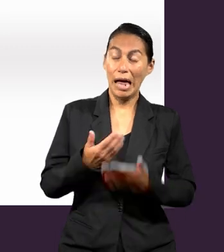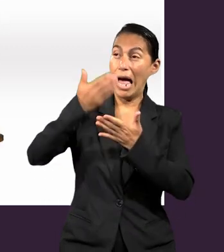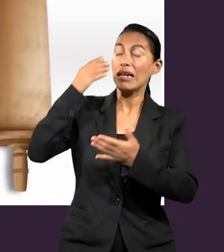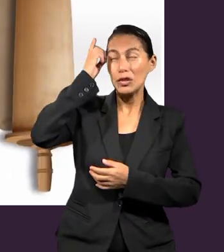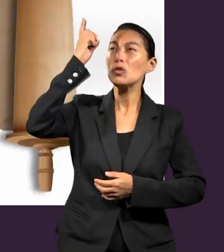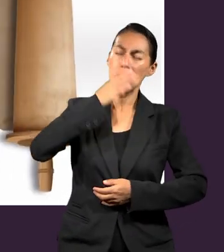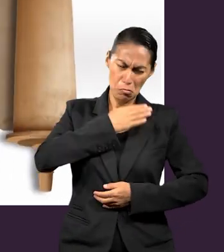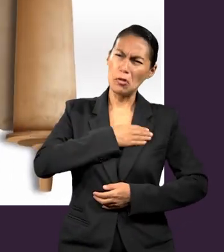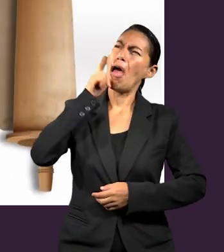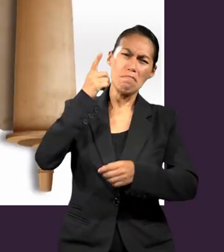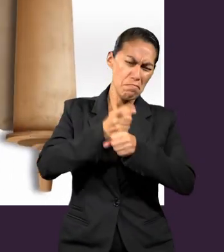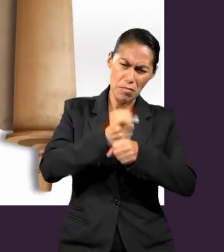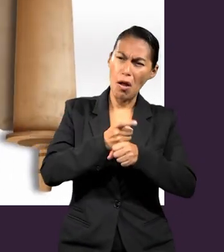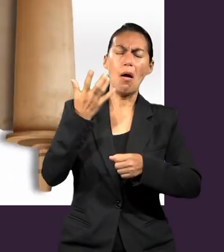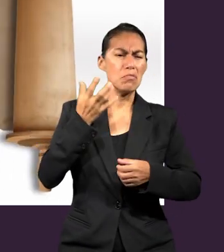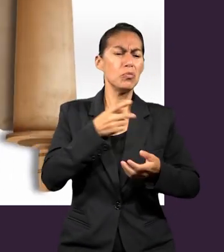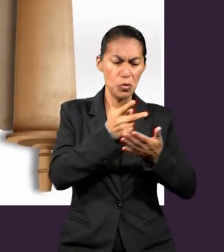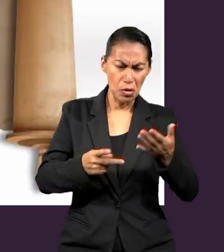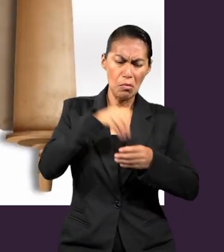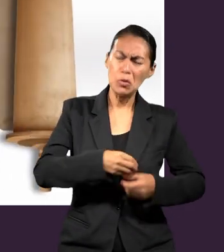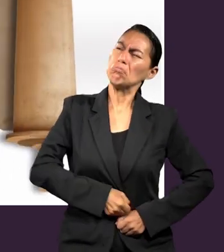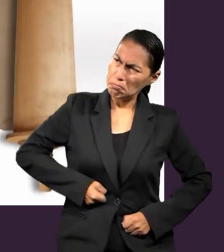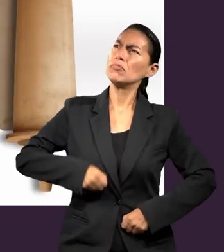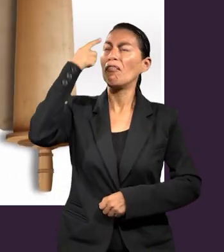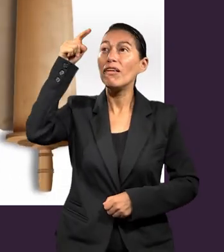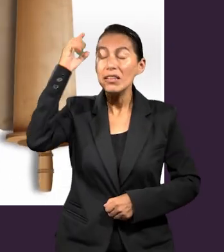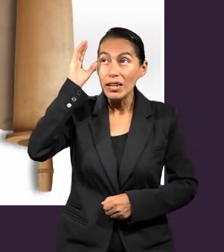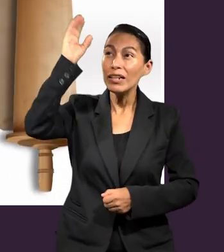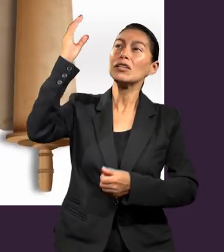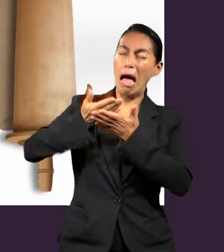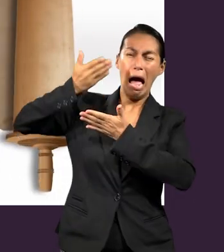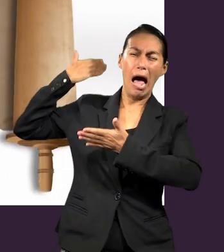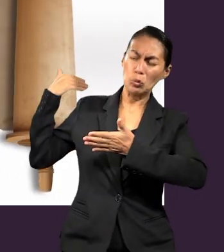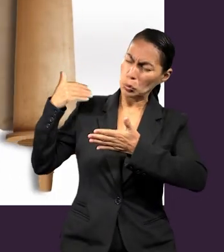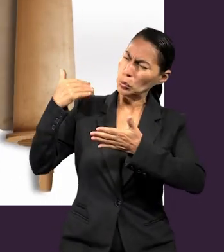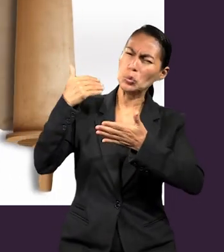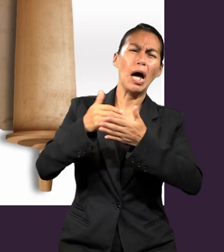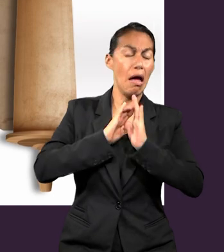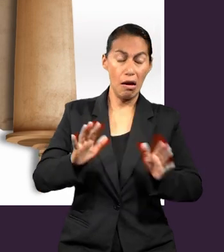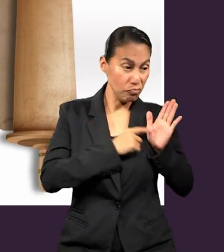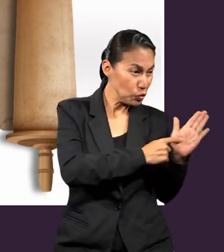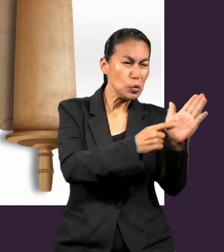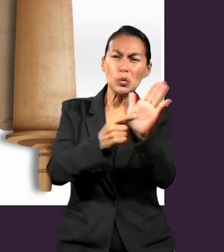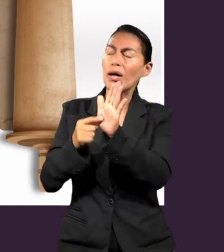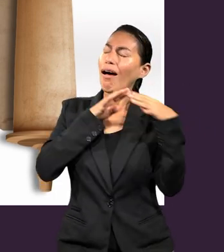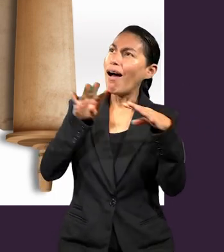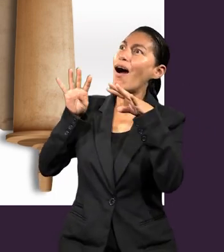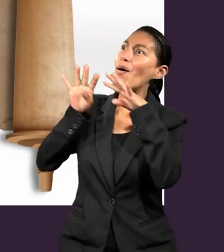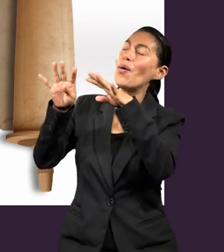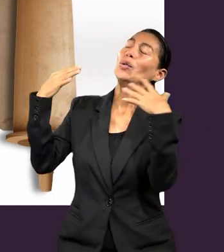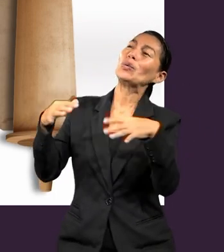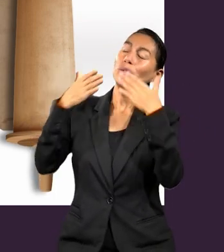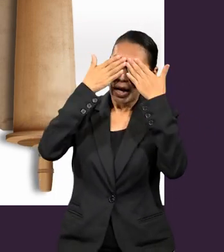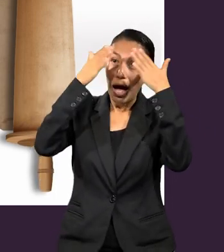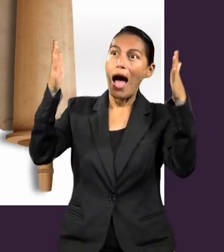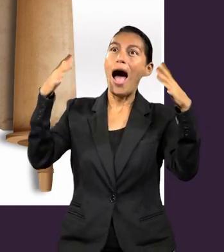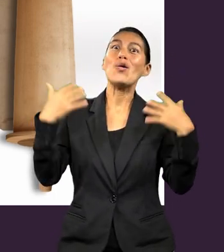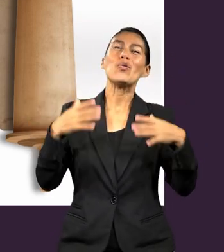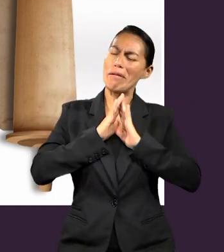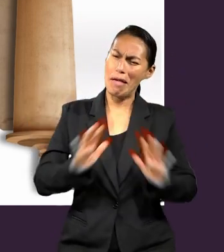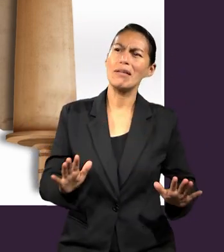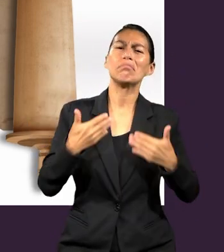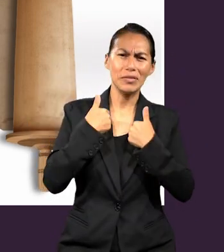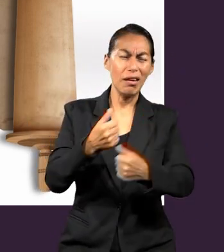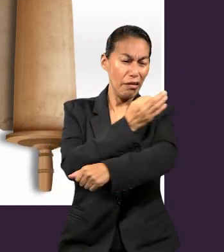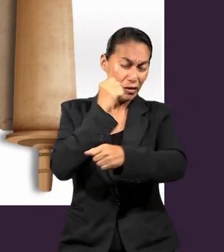Y nos dio a conocer el misterio de su voluntad según su beneplácito, que se había propuesto en Cristo, para que,